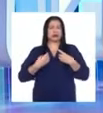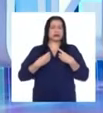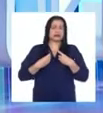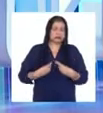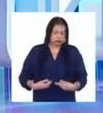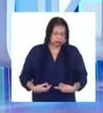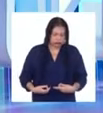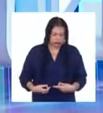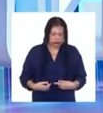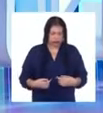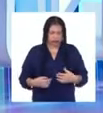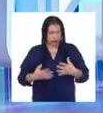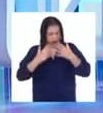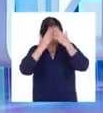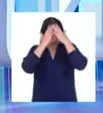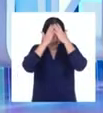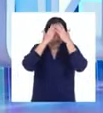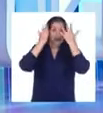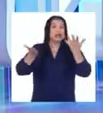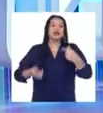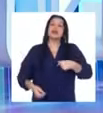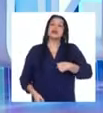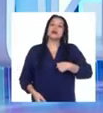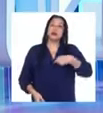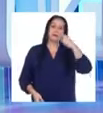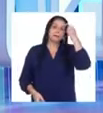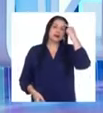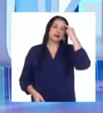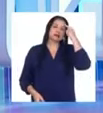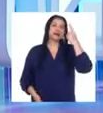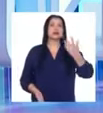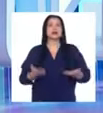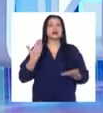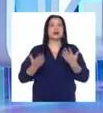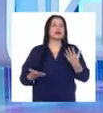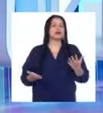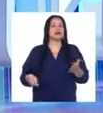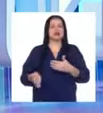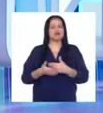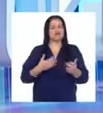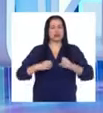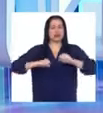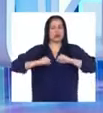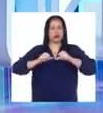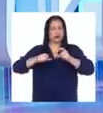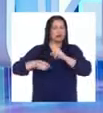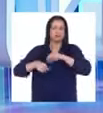y pensé que lo mejor sería dejar el deporte